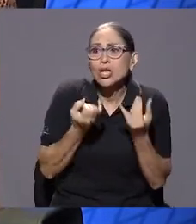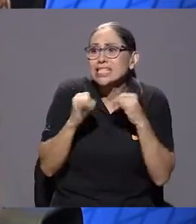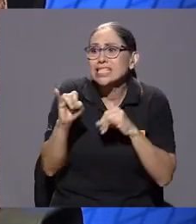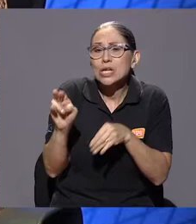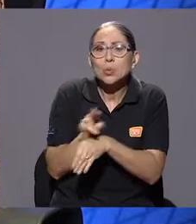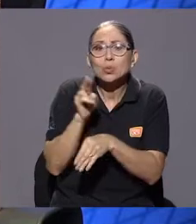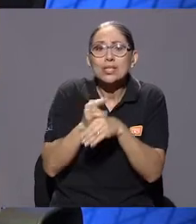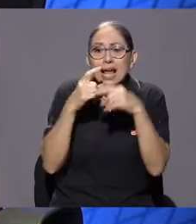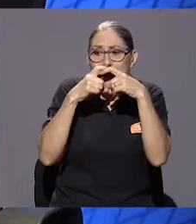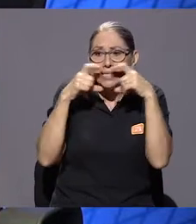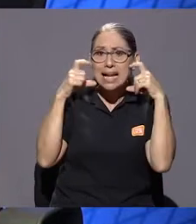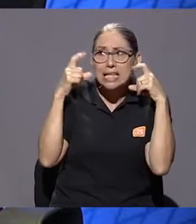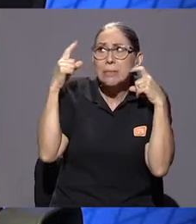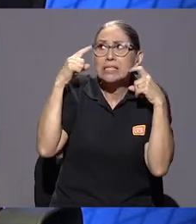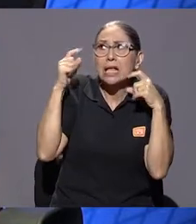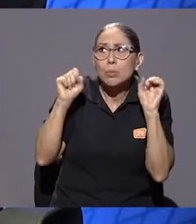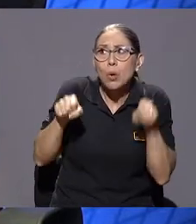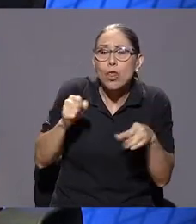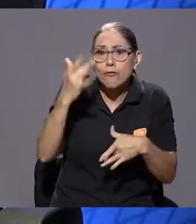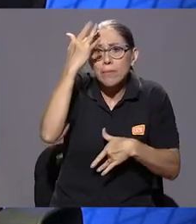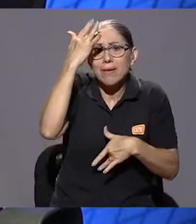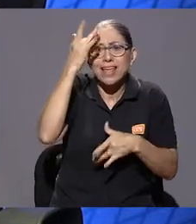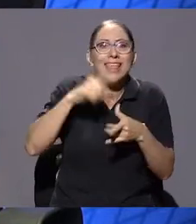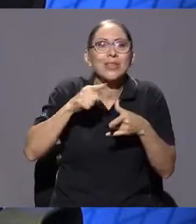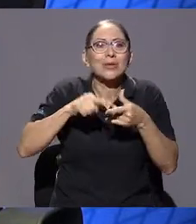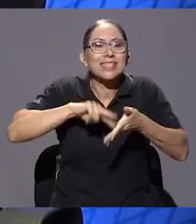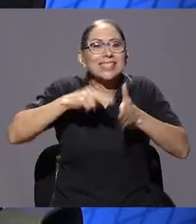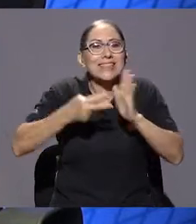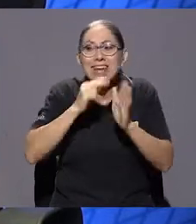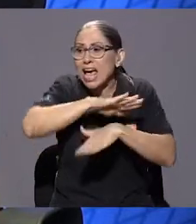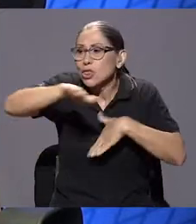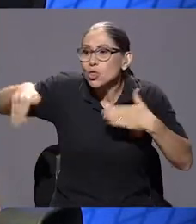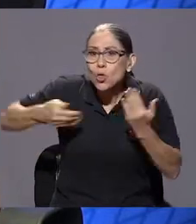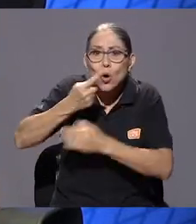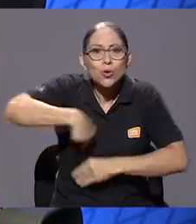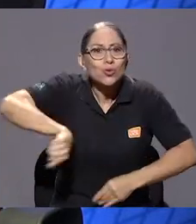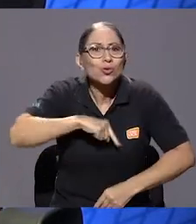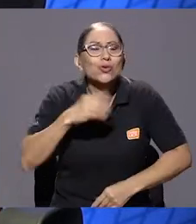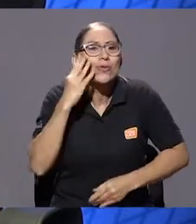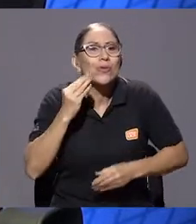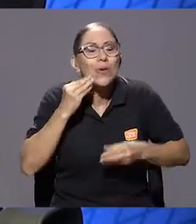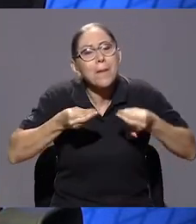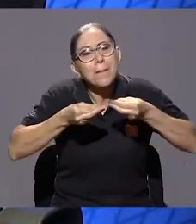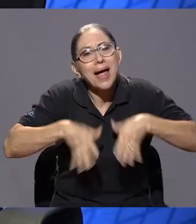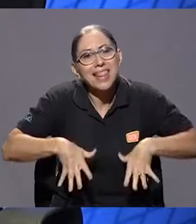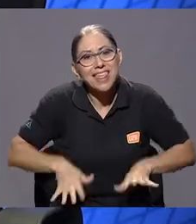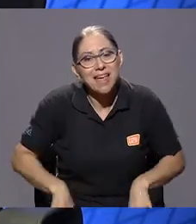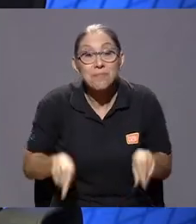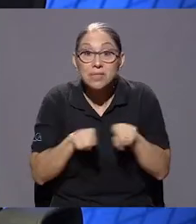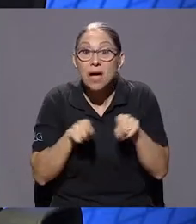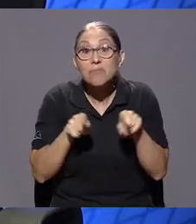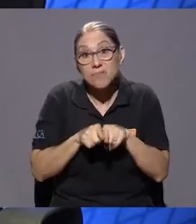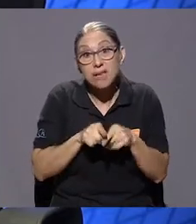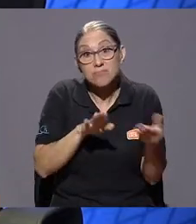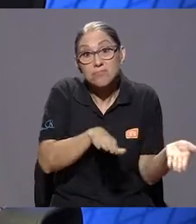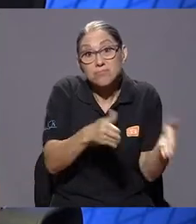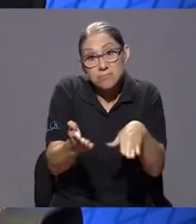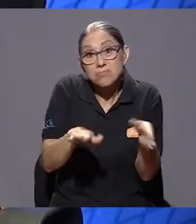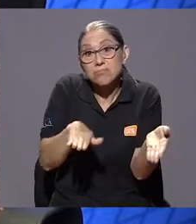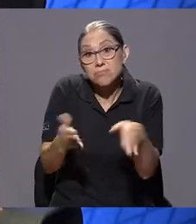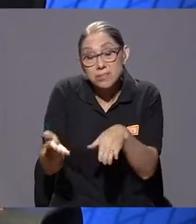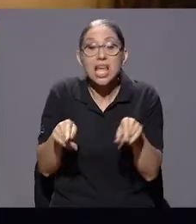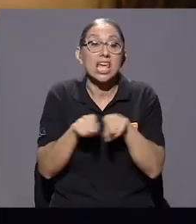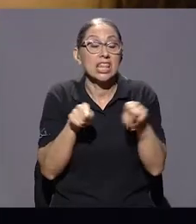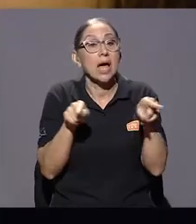contaminar o lo que sea. Entonces, todos hemos vivido una pérdida. También hubo pérdidas evidentes, físicas, humanas y también pérdidas